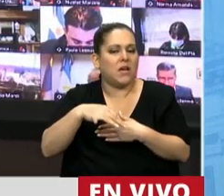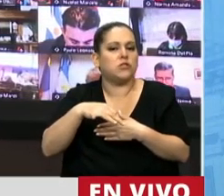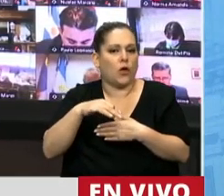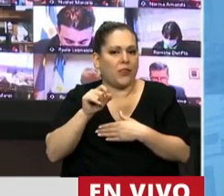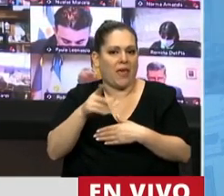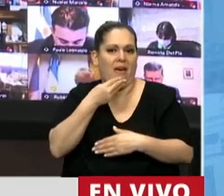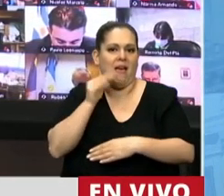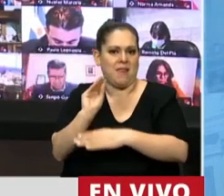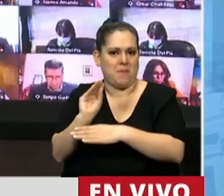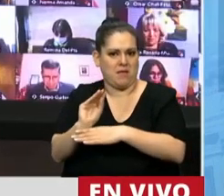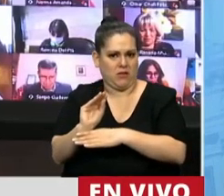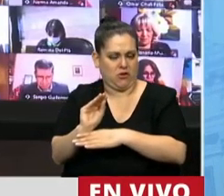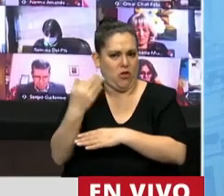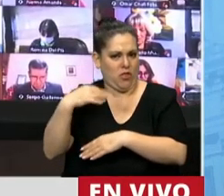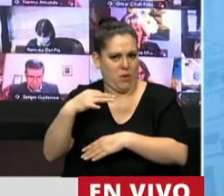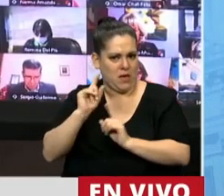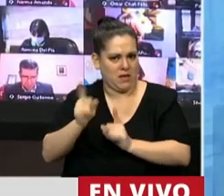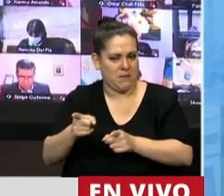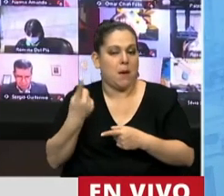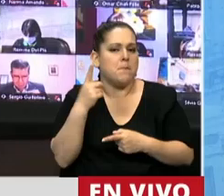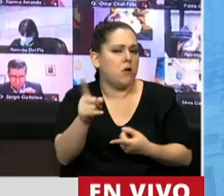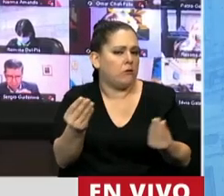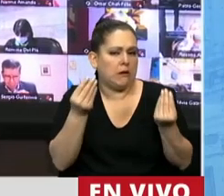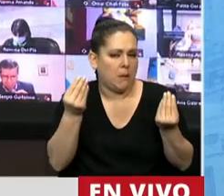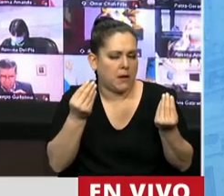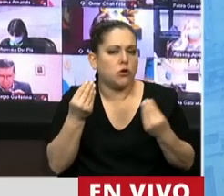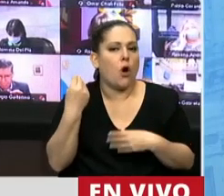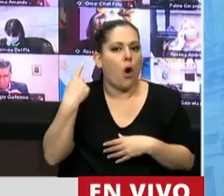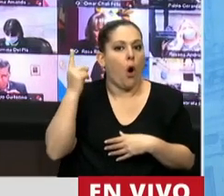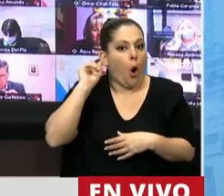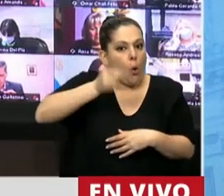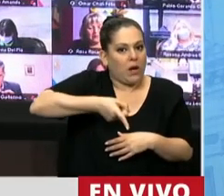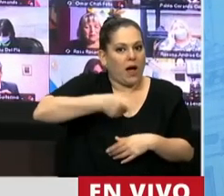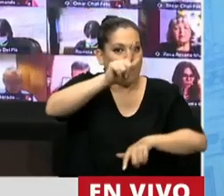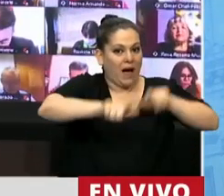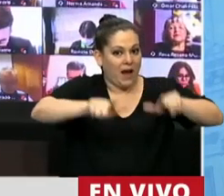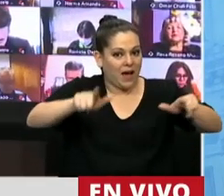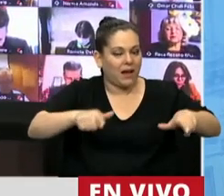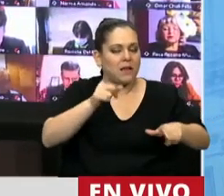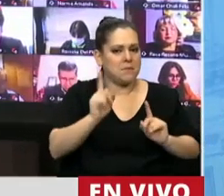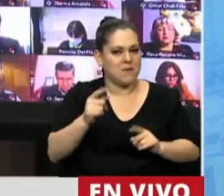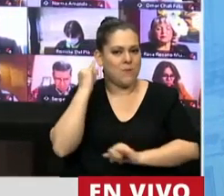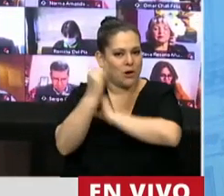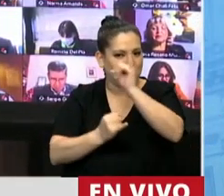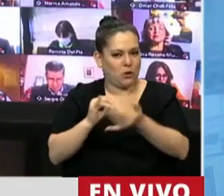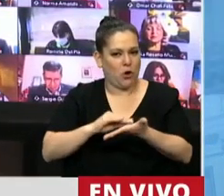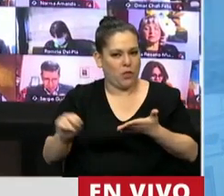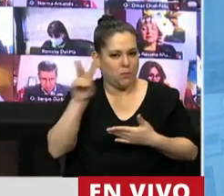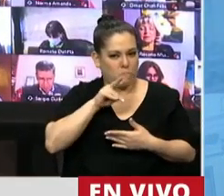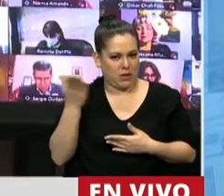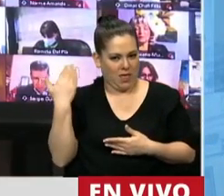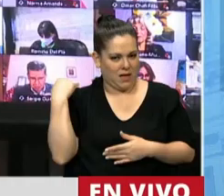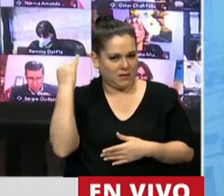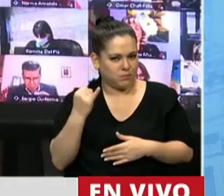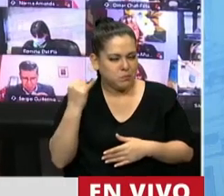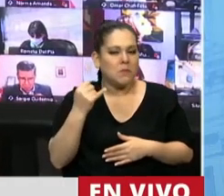alimentarias. ¿Esto qué pasó? Obligaba a la gente, como bien lo dijo la diputada preopinante, a